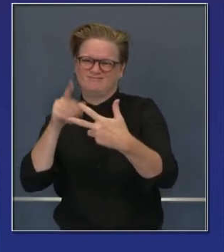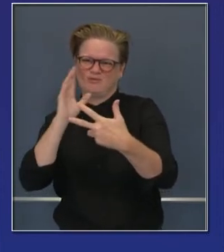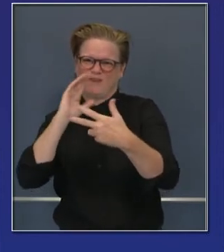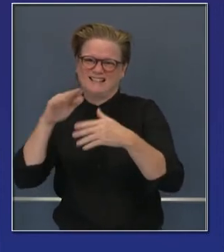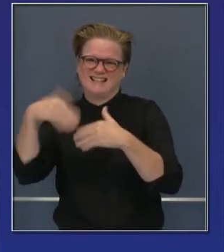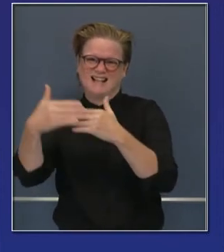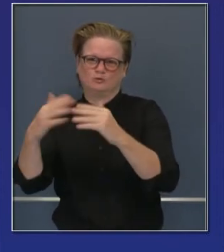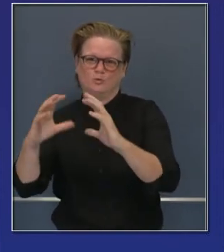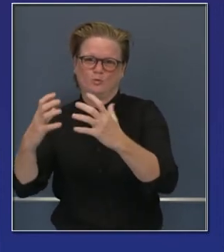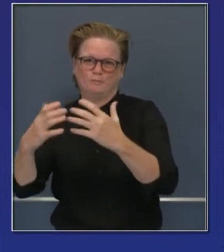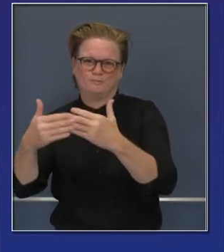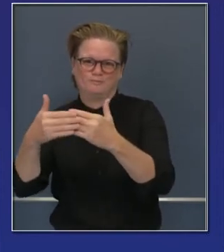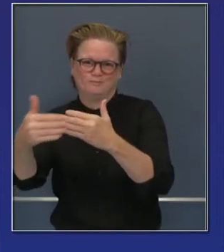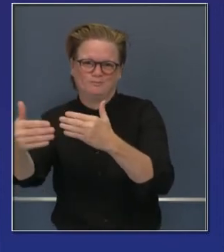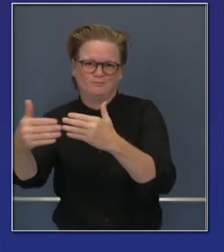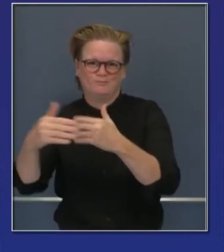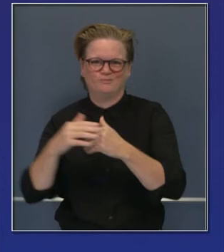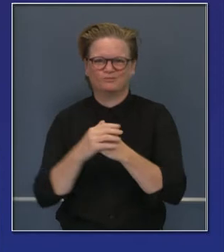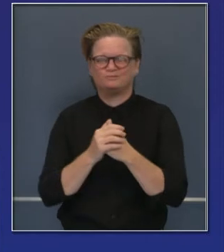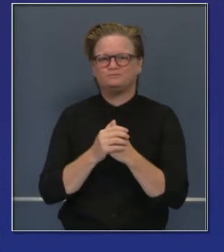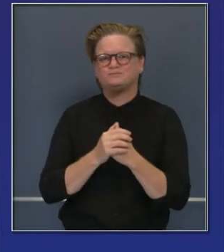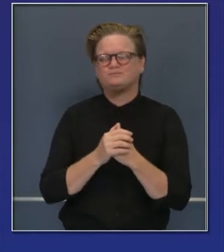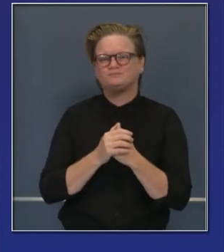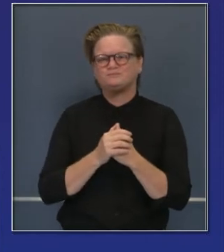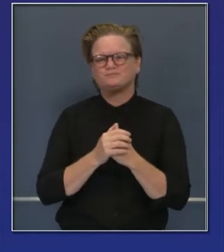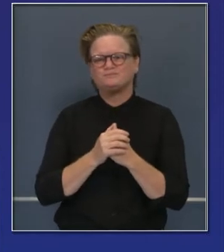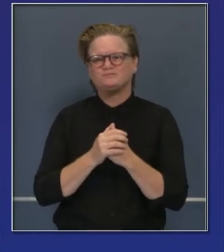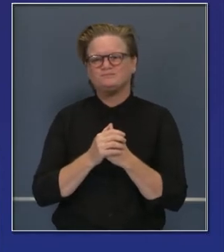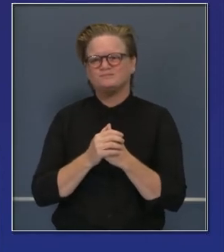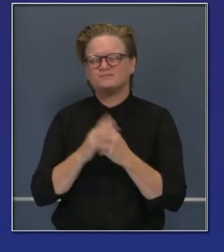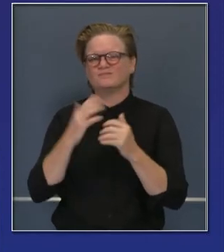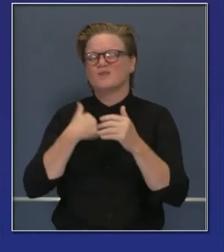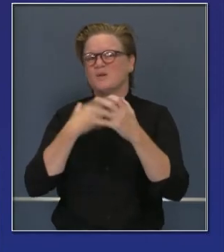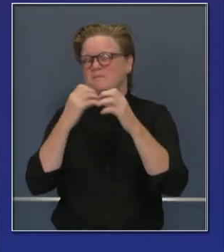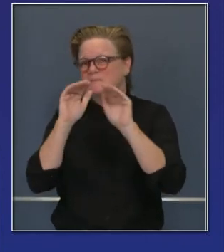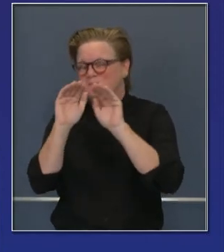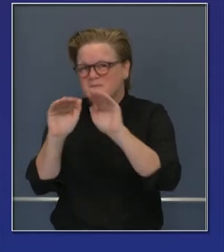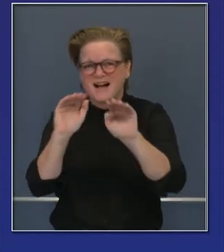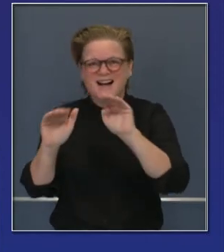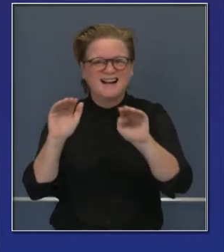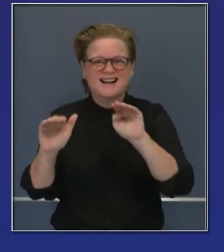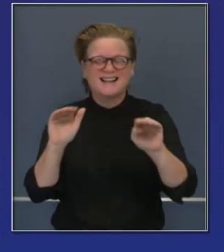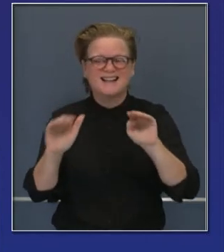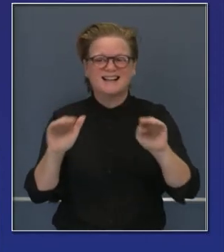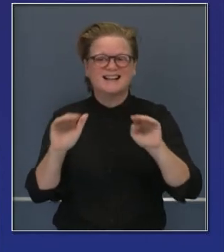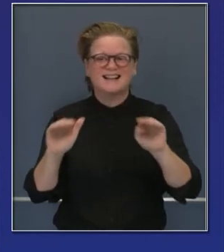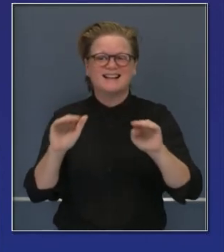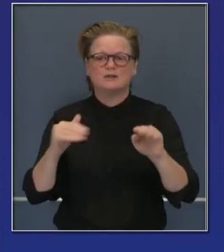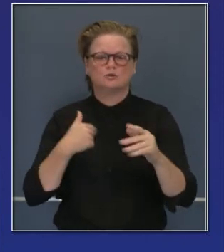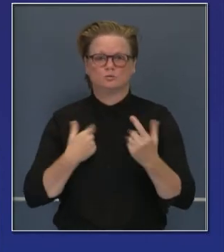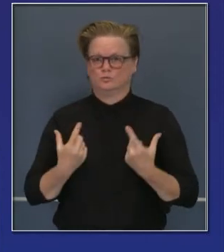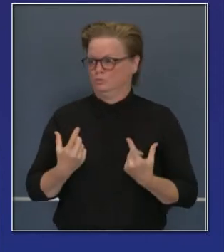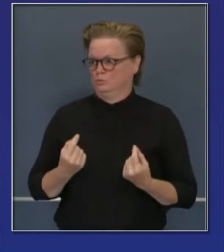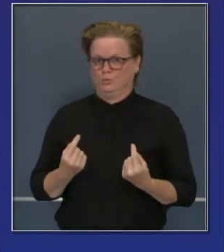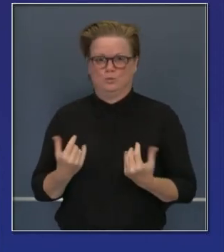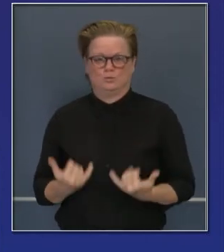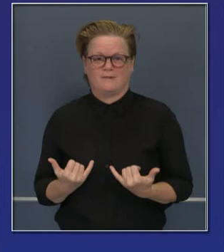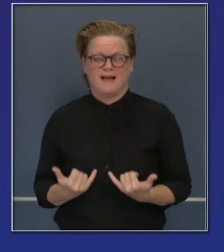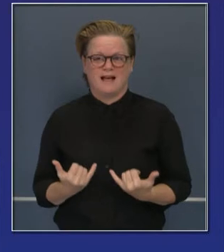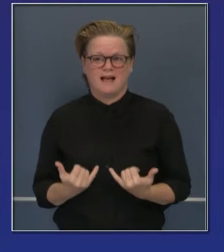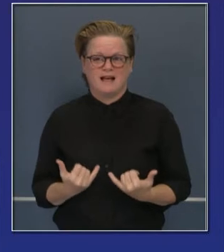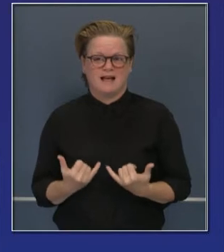socorristas. Les queremos recordar algunas de las cosas que hemos anunciado previamente. Les voy a recordar